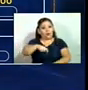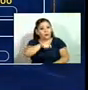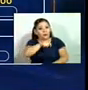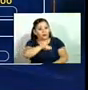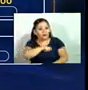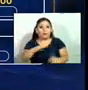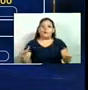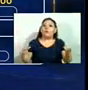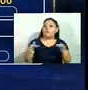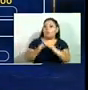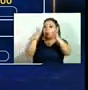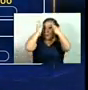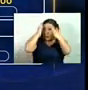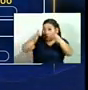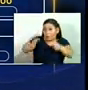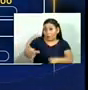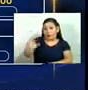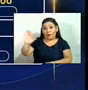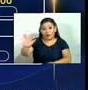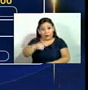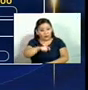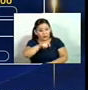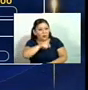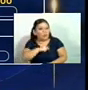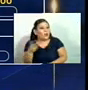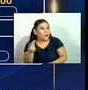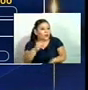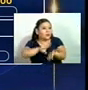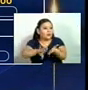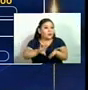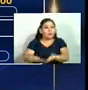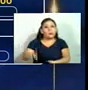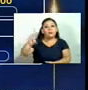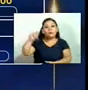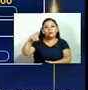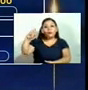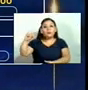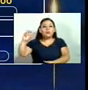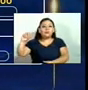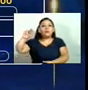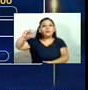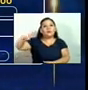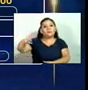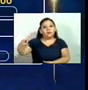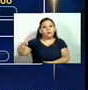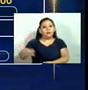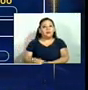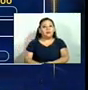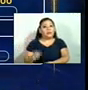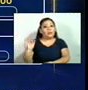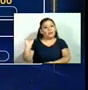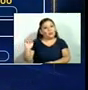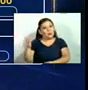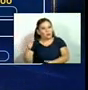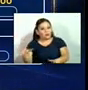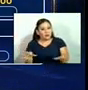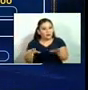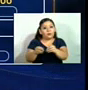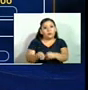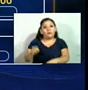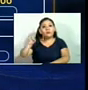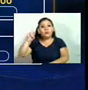tomado estas medidas. En ese país las multas pueden ser de hasta 100 euros. Esto pues es un equivalente a